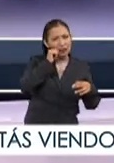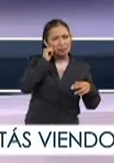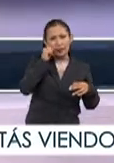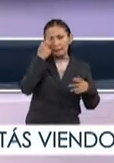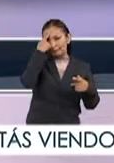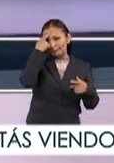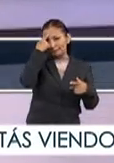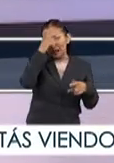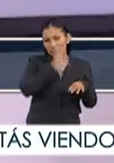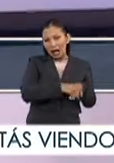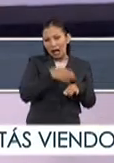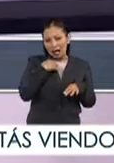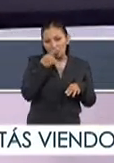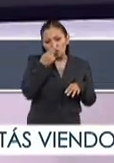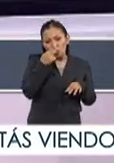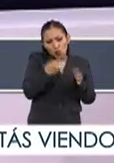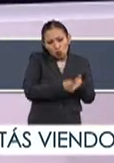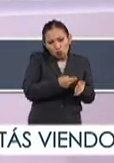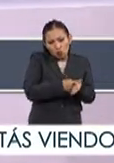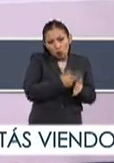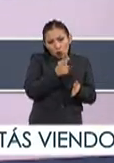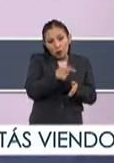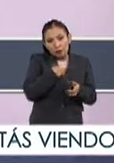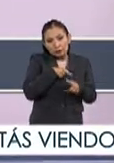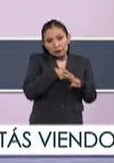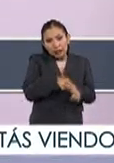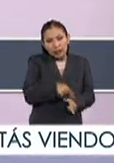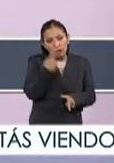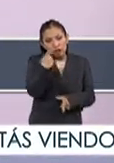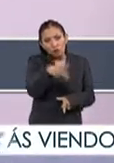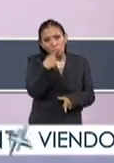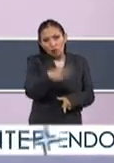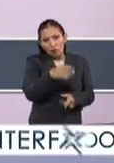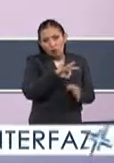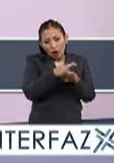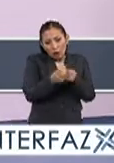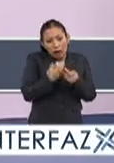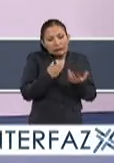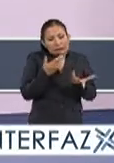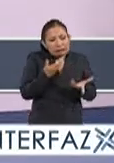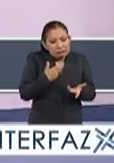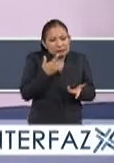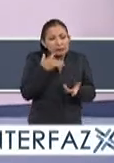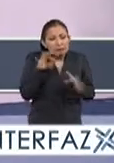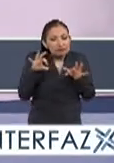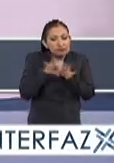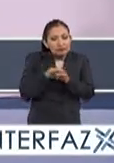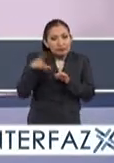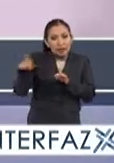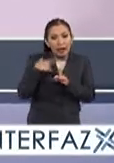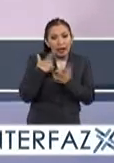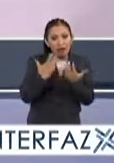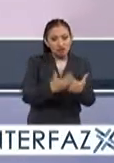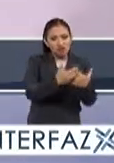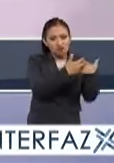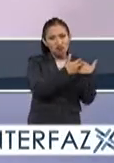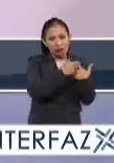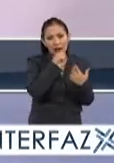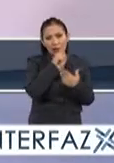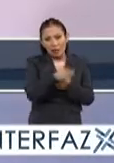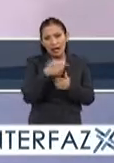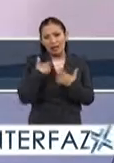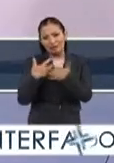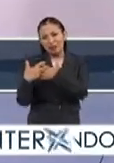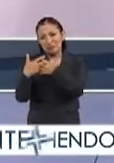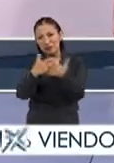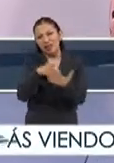se mantuvo como más subterránea que sobrevivió con sus propios medios y la que se ligó a las grandes industrias sabemos también que